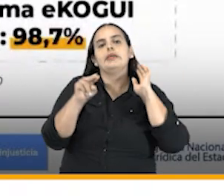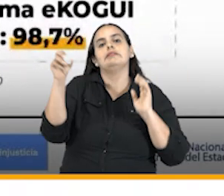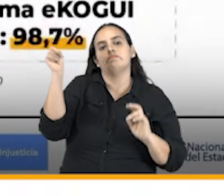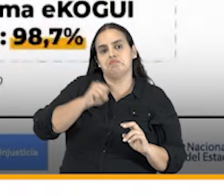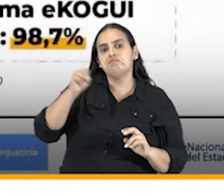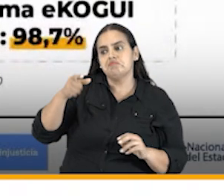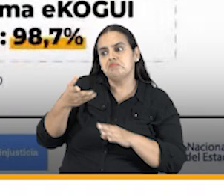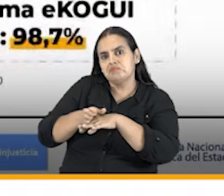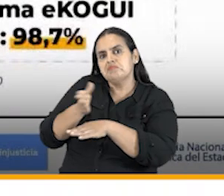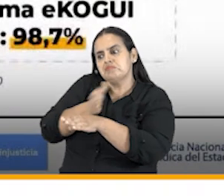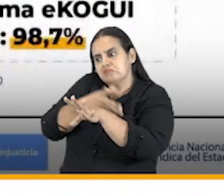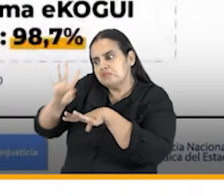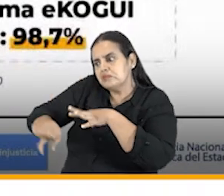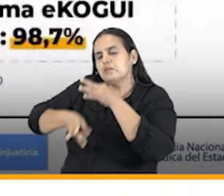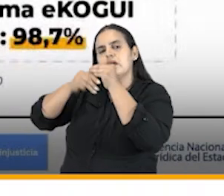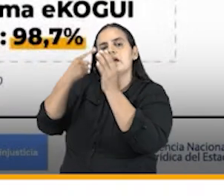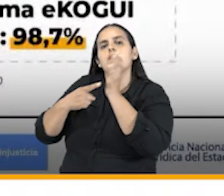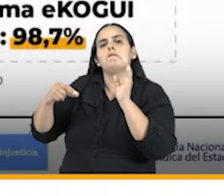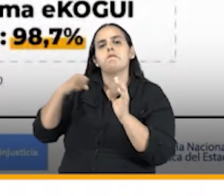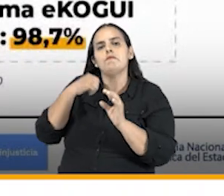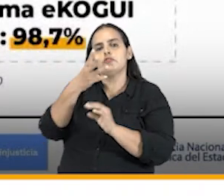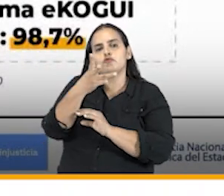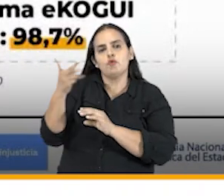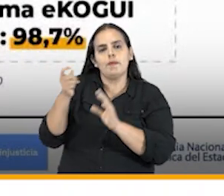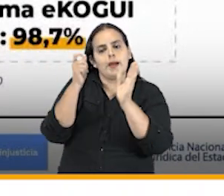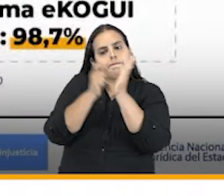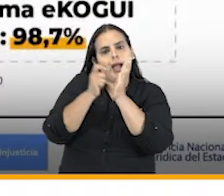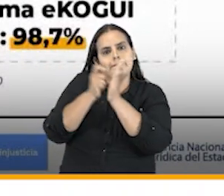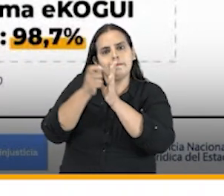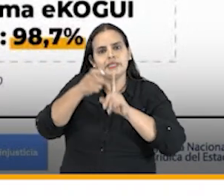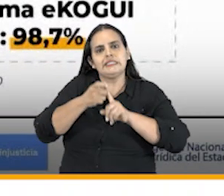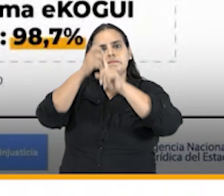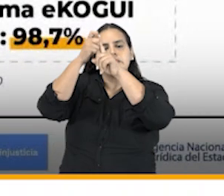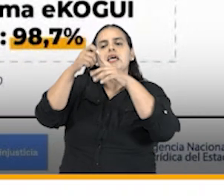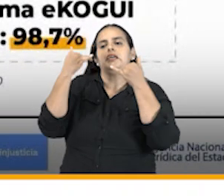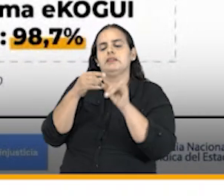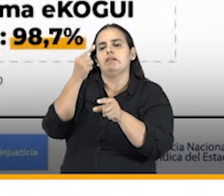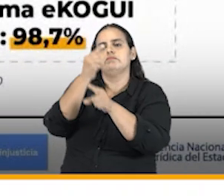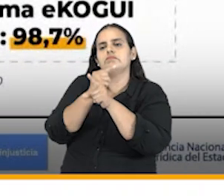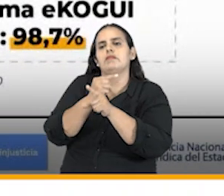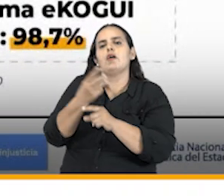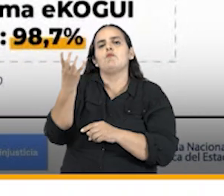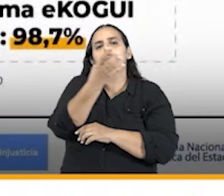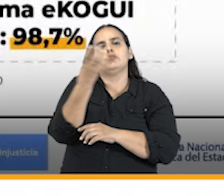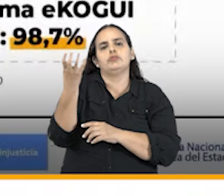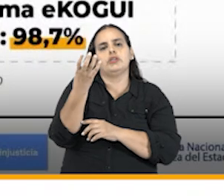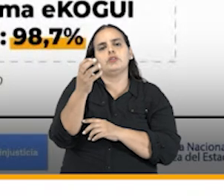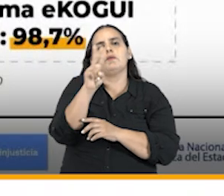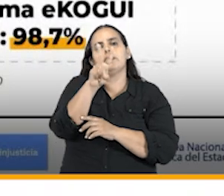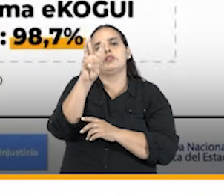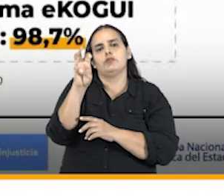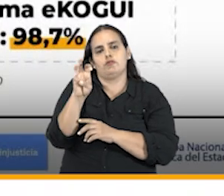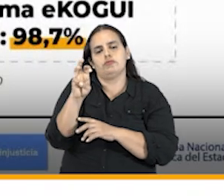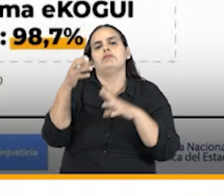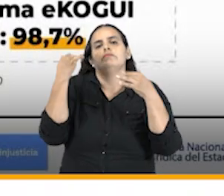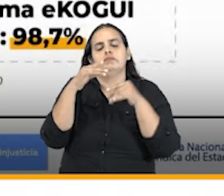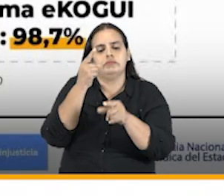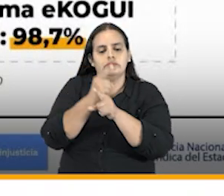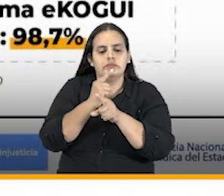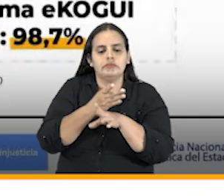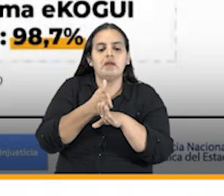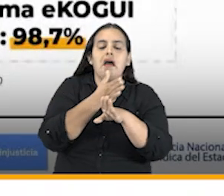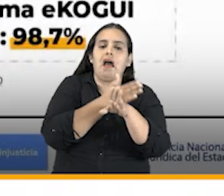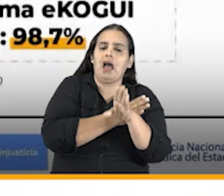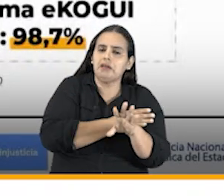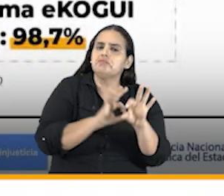adicionalmente contamos el número de dependencias especiales llegamos a 428 entidades tal y como se mostró